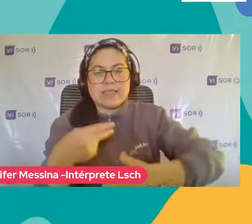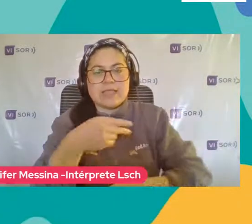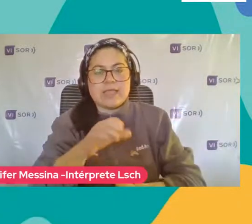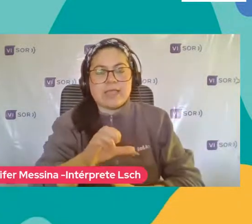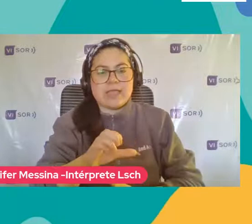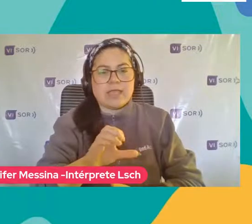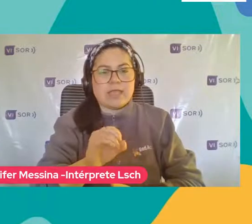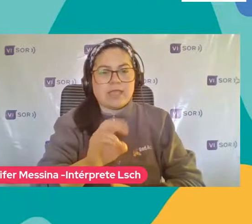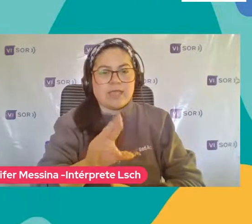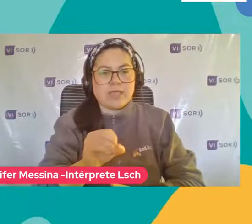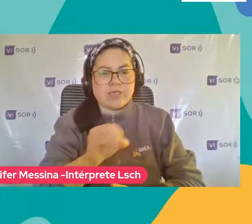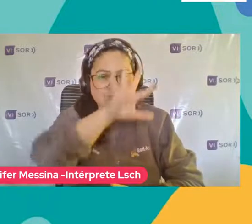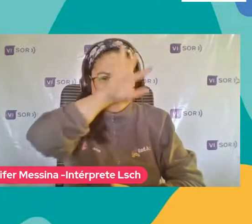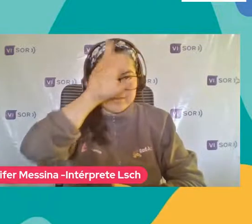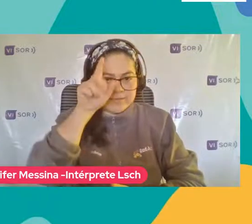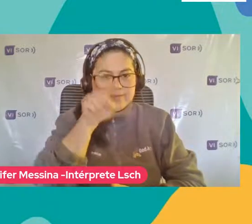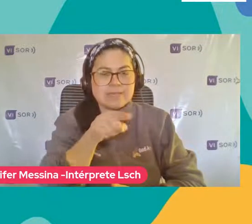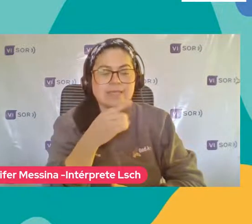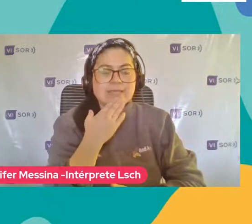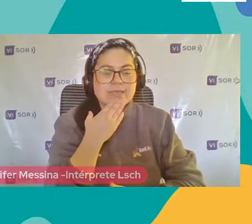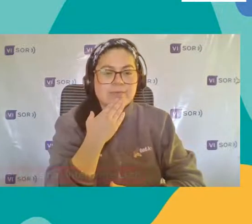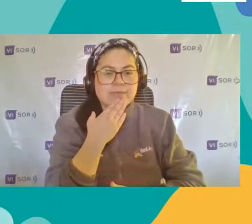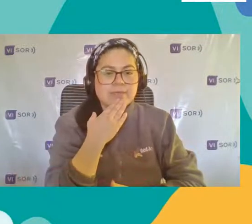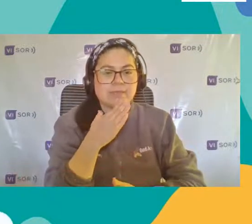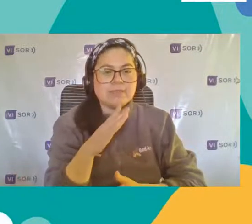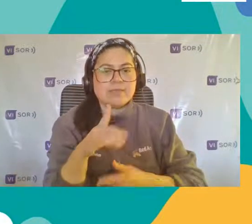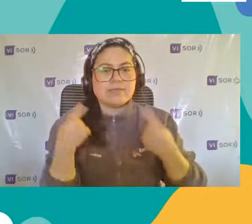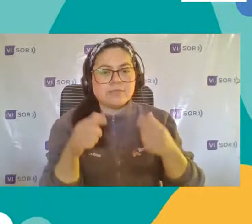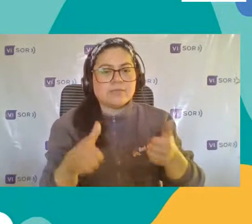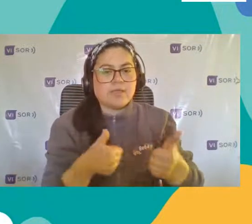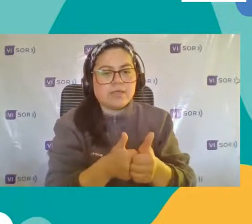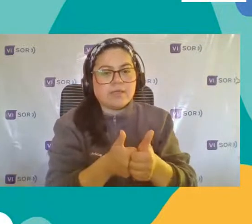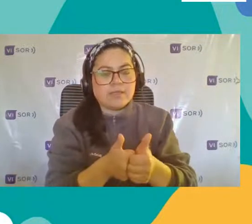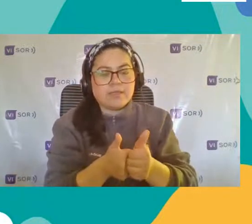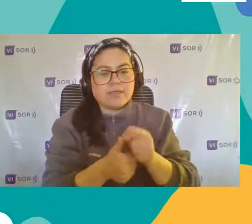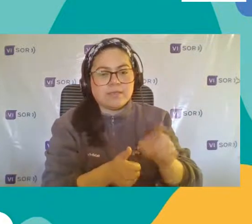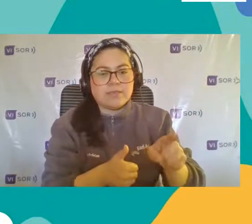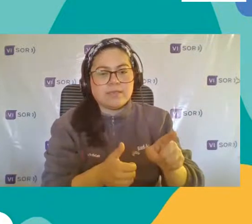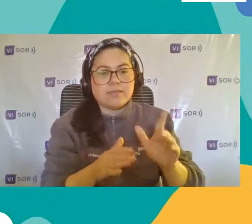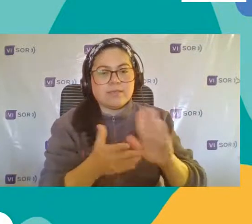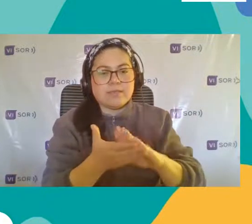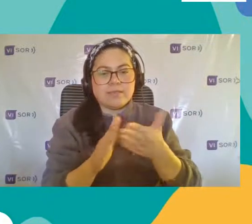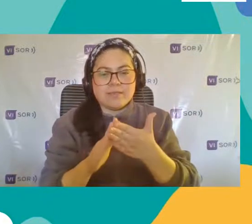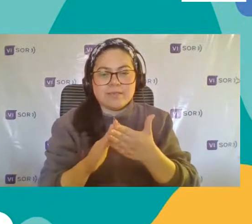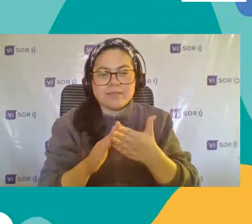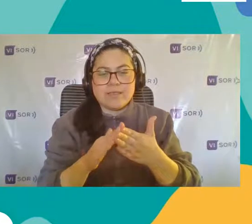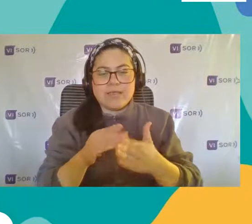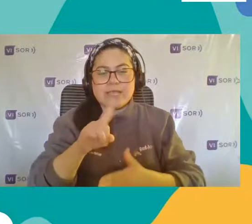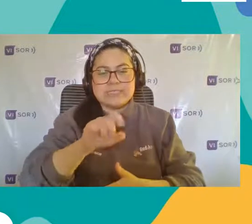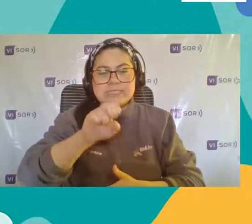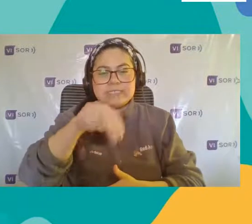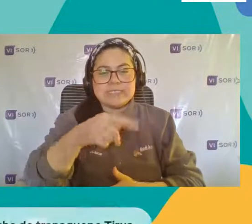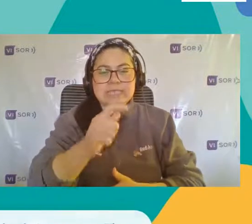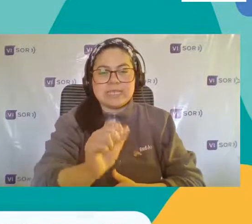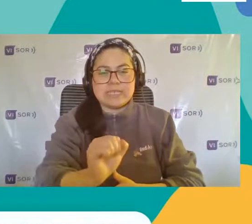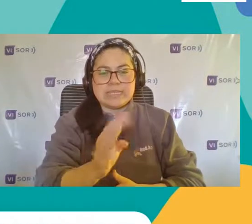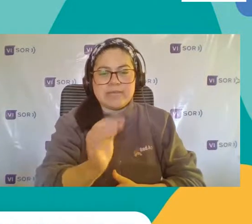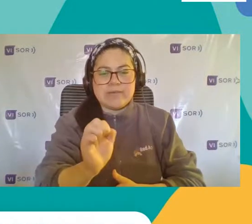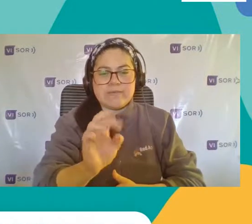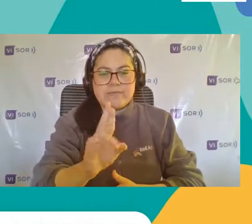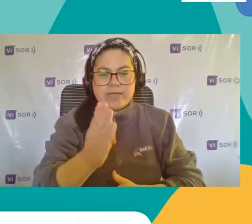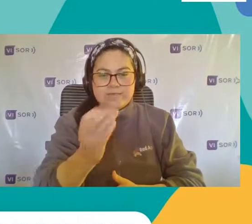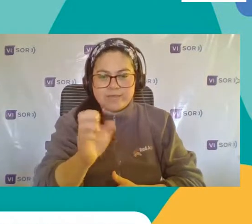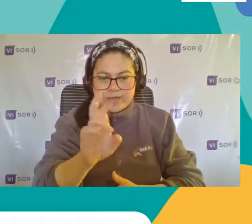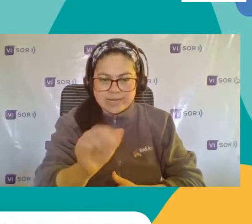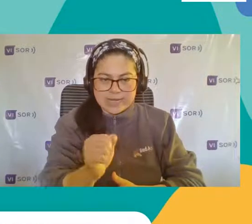Comuna de Chihuayante Está con nosotros también Desde La comuna de Santa Bárbara Mis primeros pasos Nos